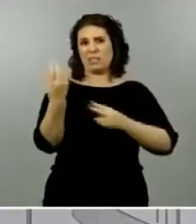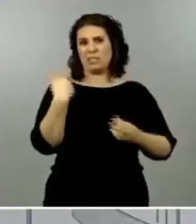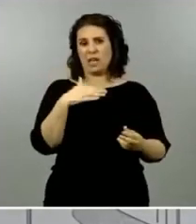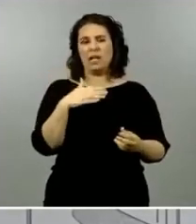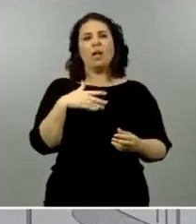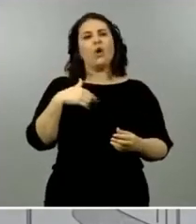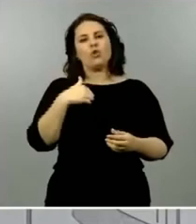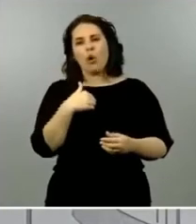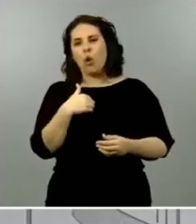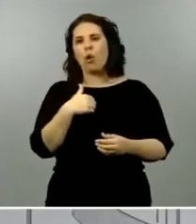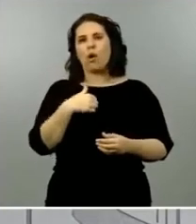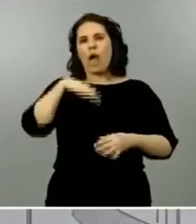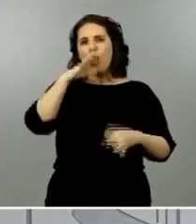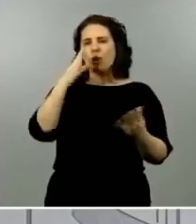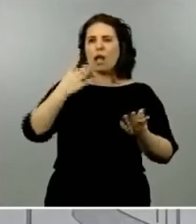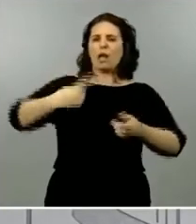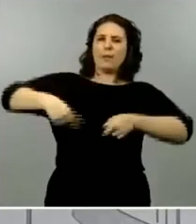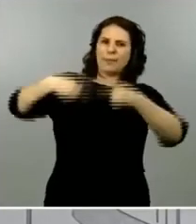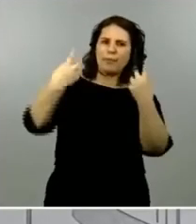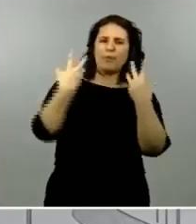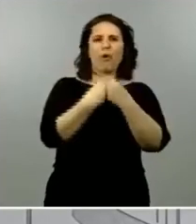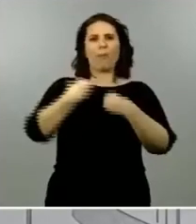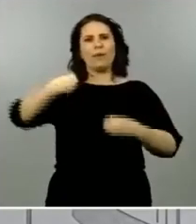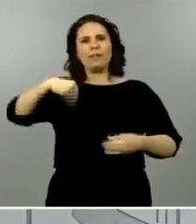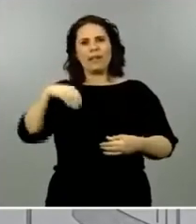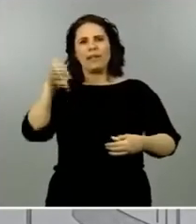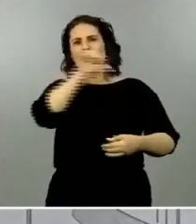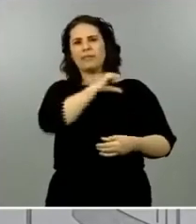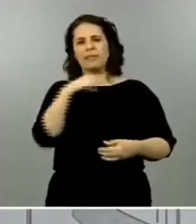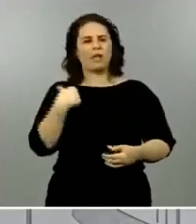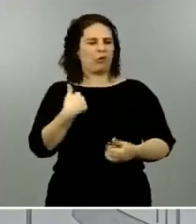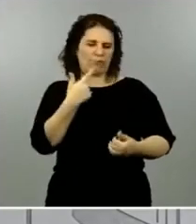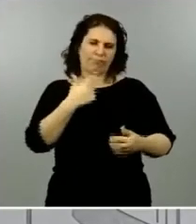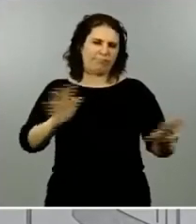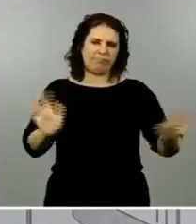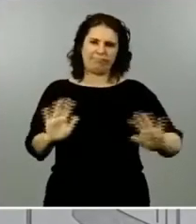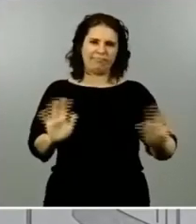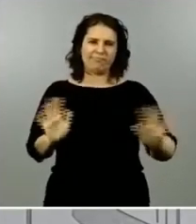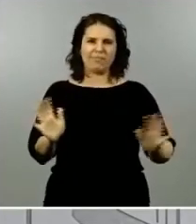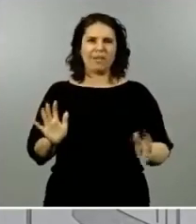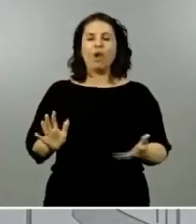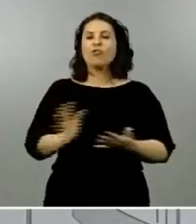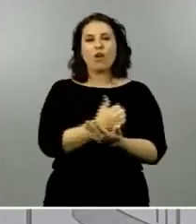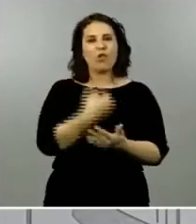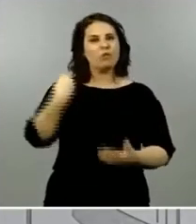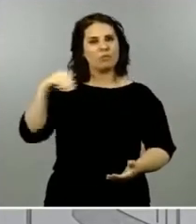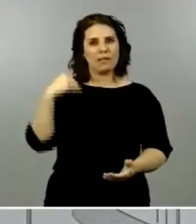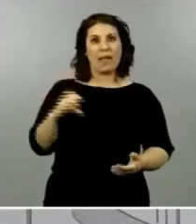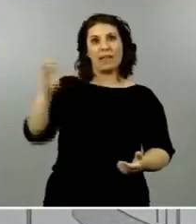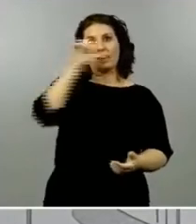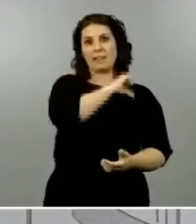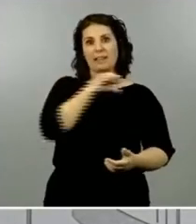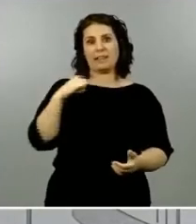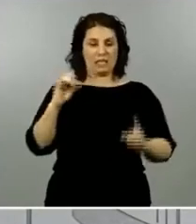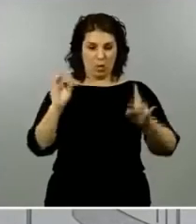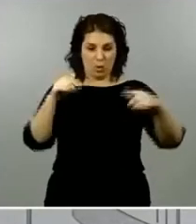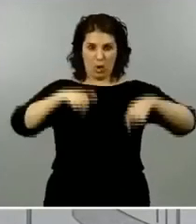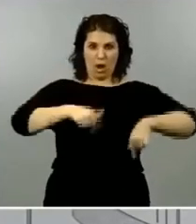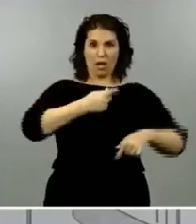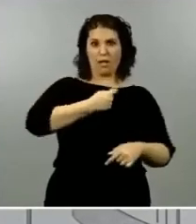presidente autonómico al contrario creo que todos los presidentes autonómicos como también el gobierno de España pues estamos intentando hacer lo mejor